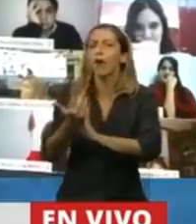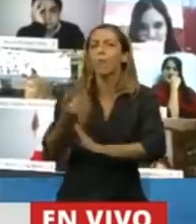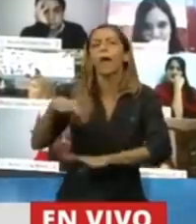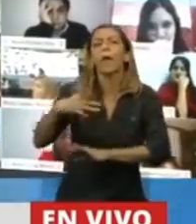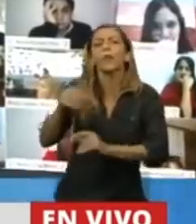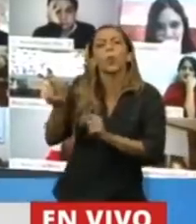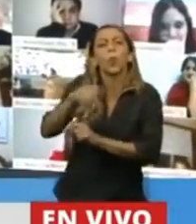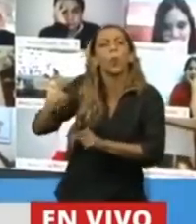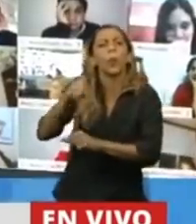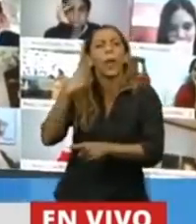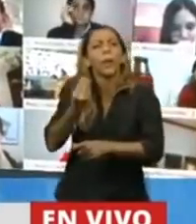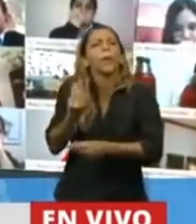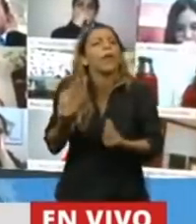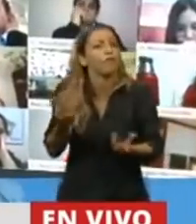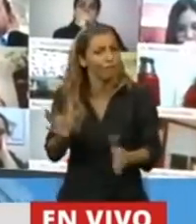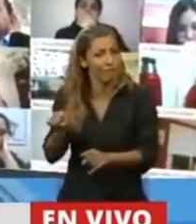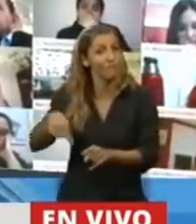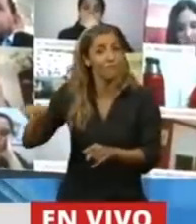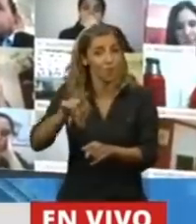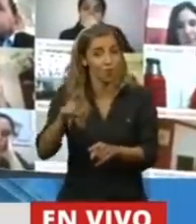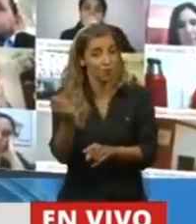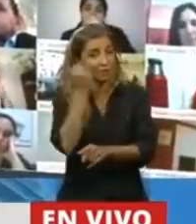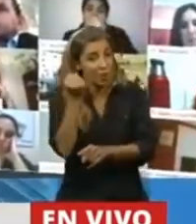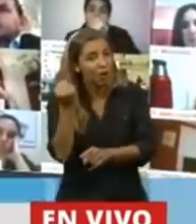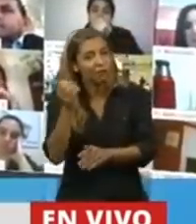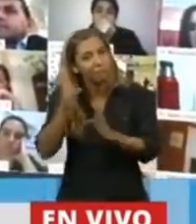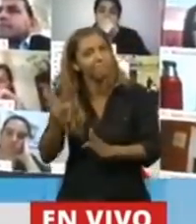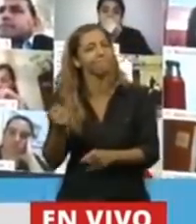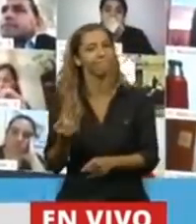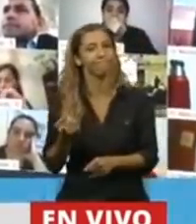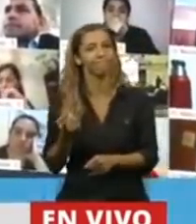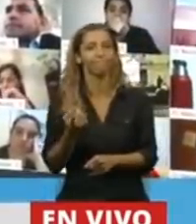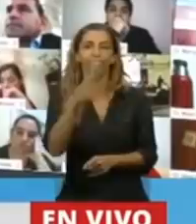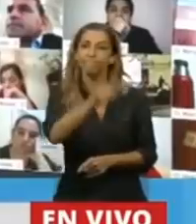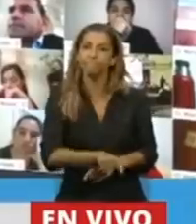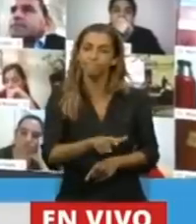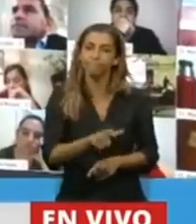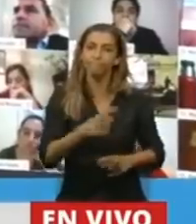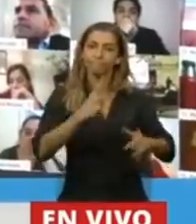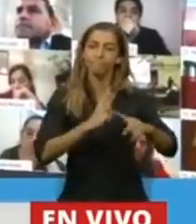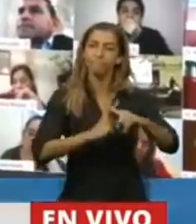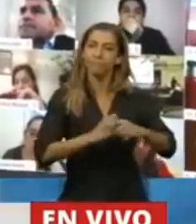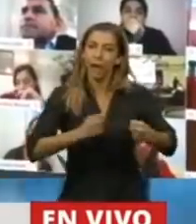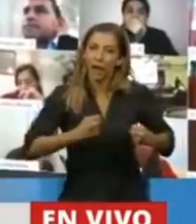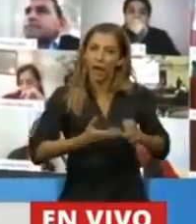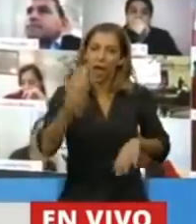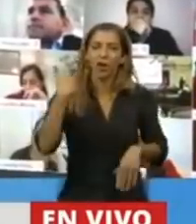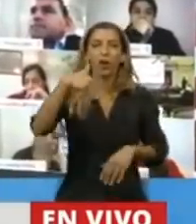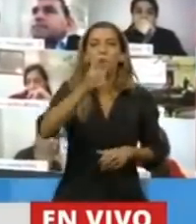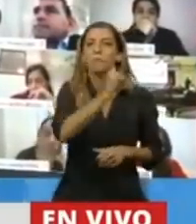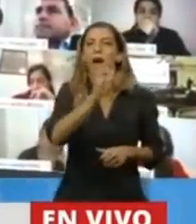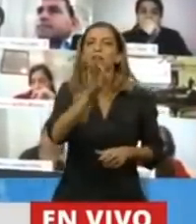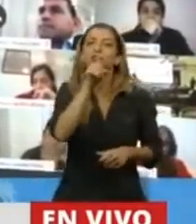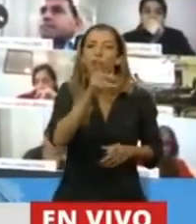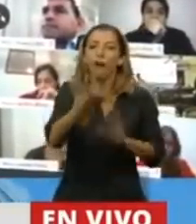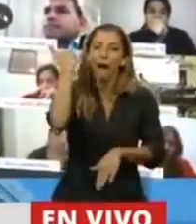de la doctora Carrió y de Mazot, aprobado hace 2, 3 años, que es el RENAVAP,